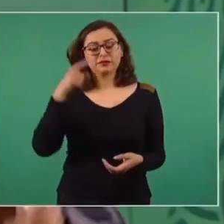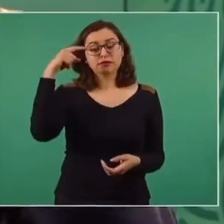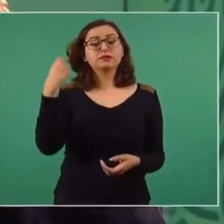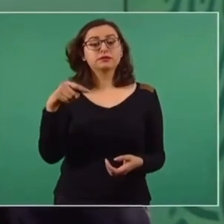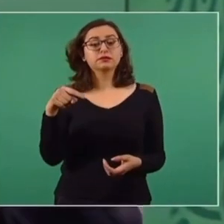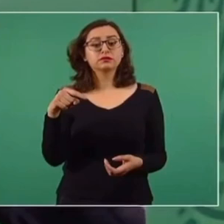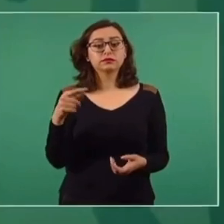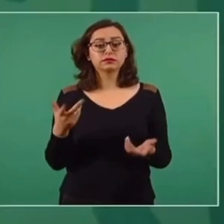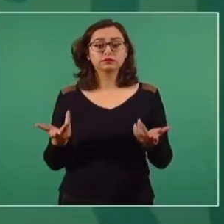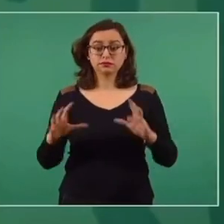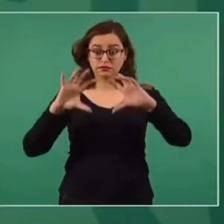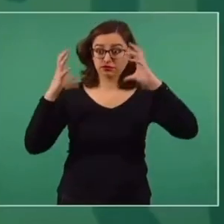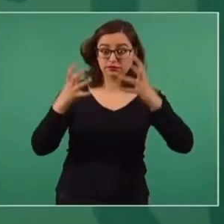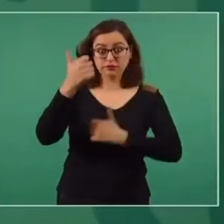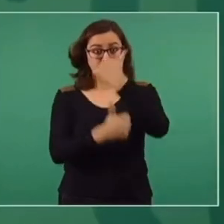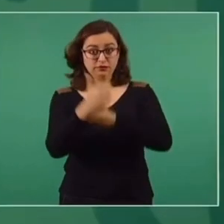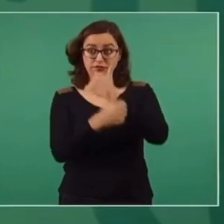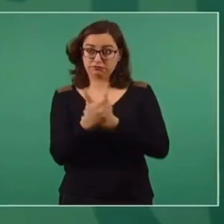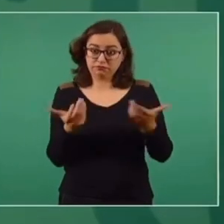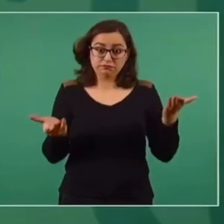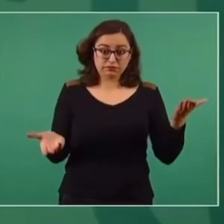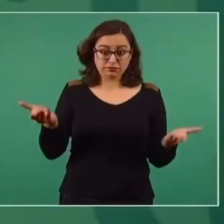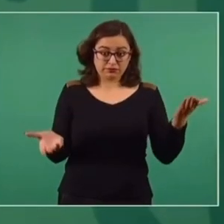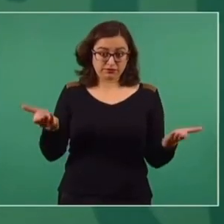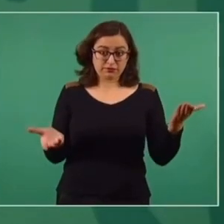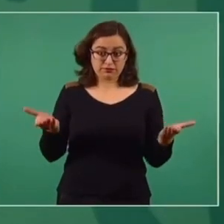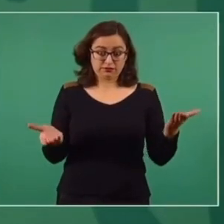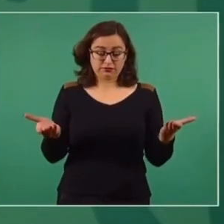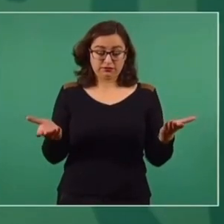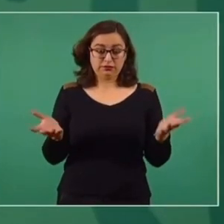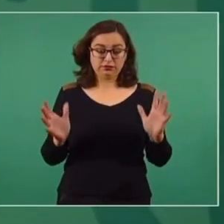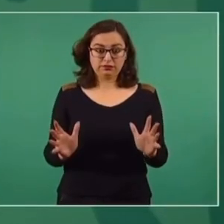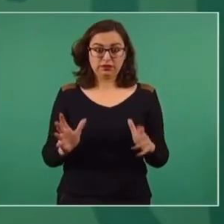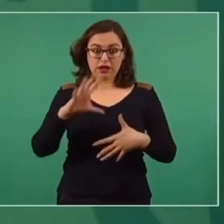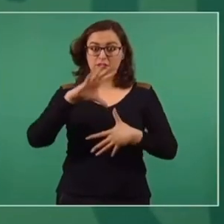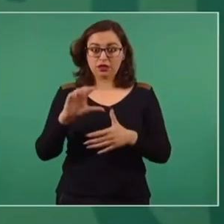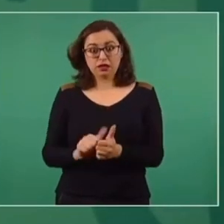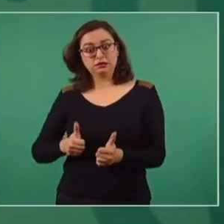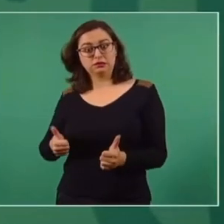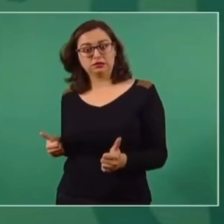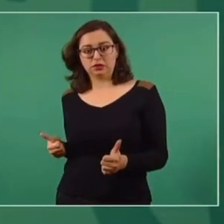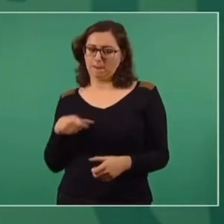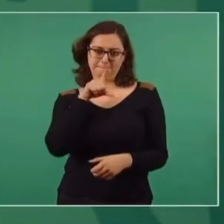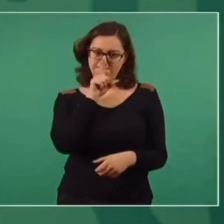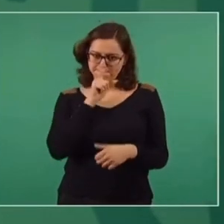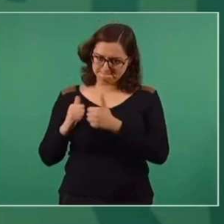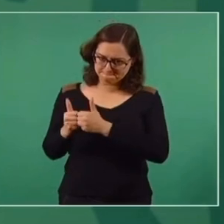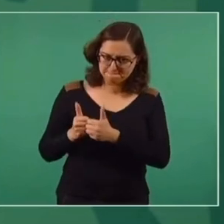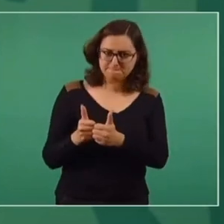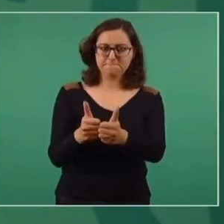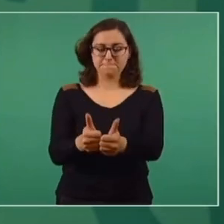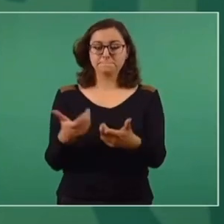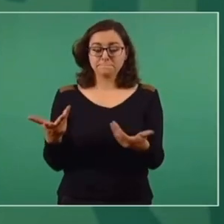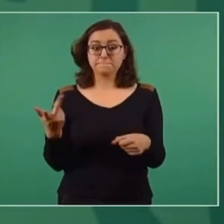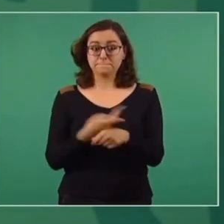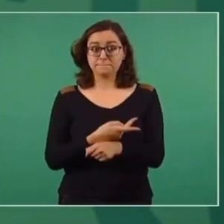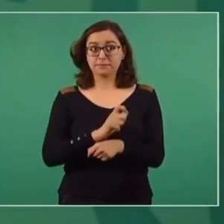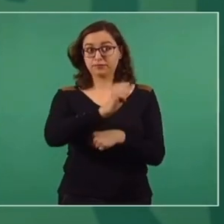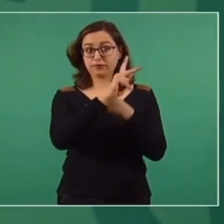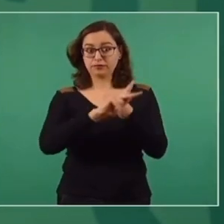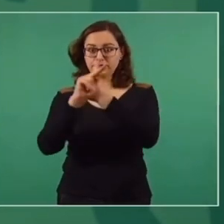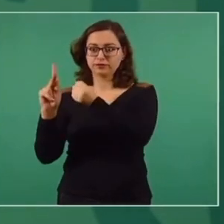para equilibrar que no se quede rezagada América ante el avance